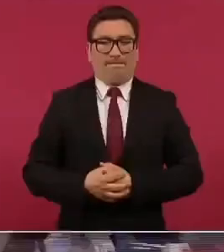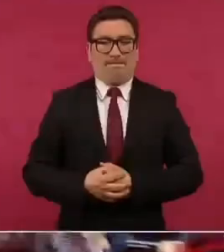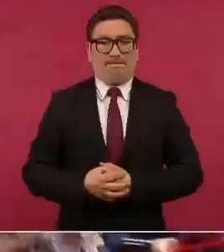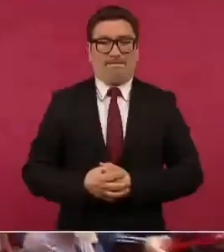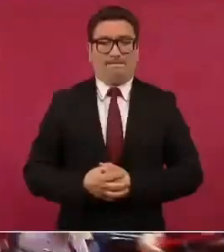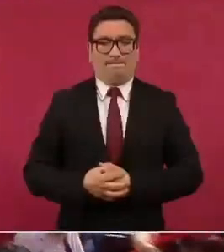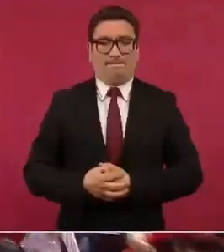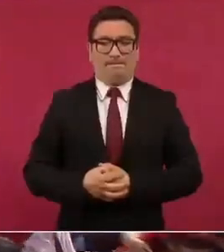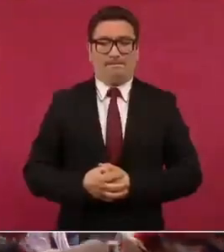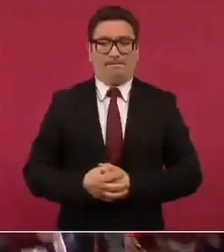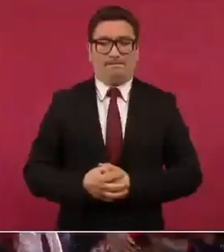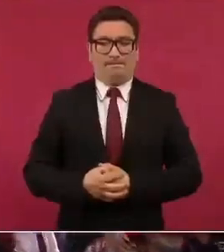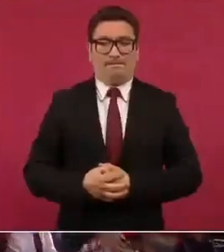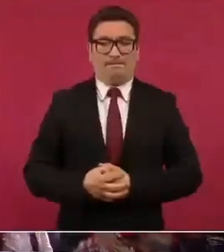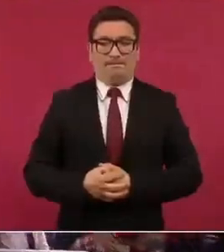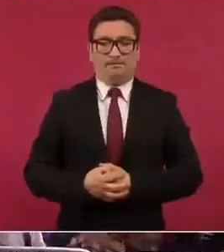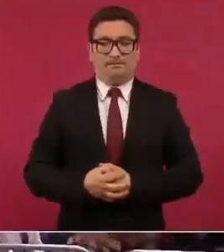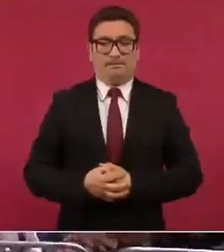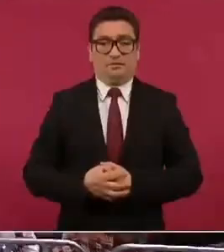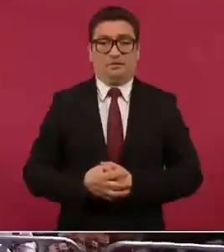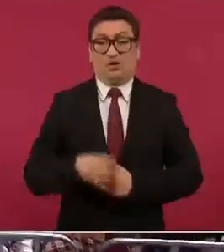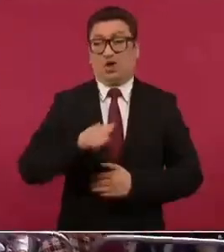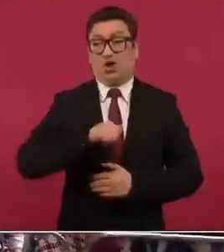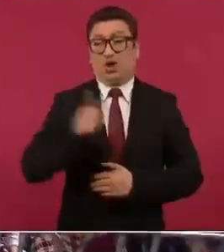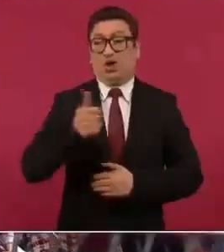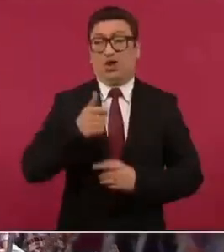ni otros excesos